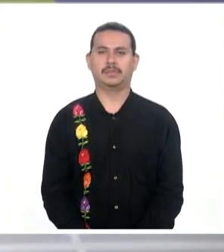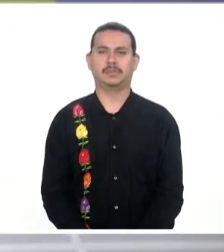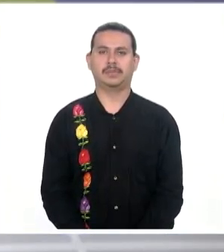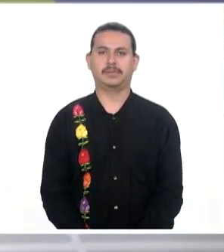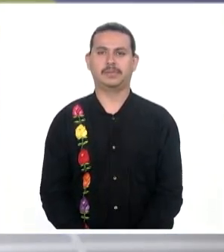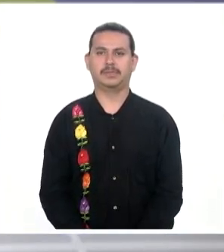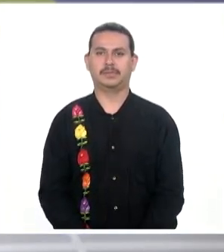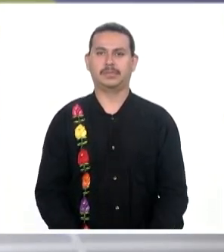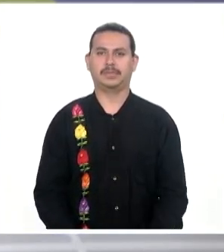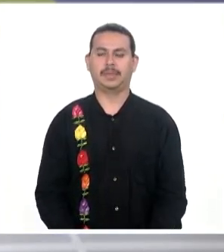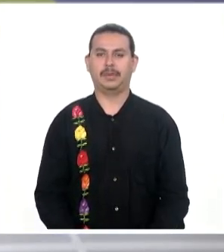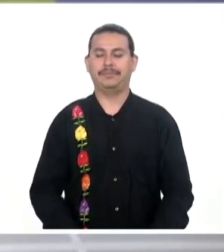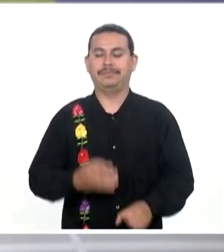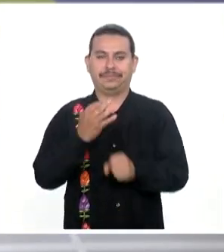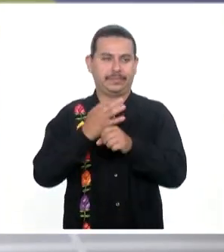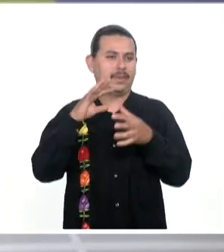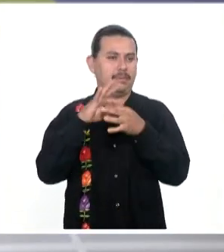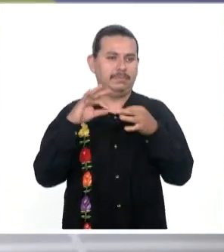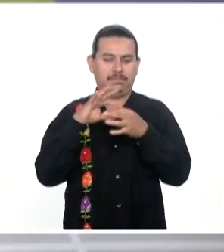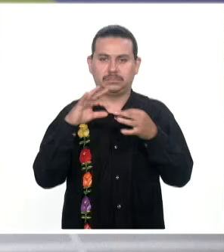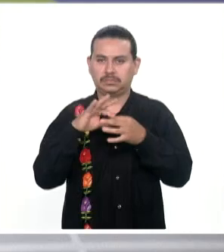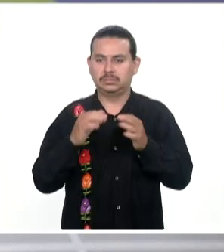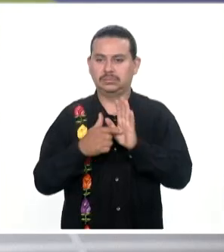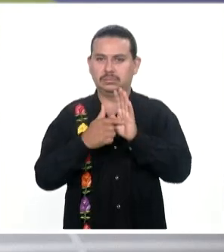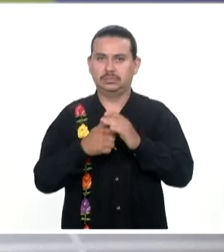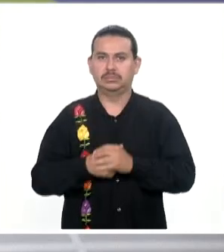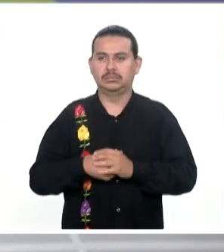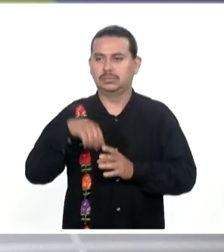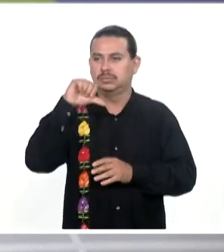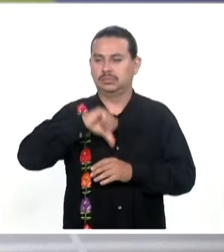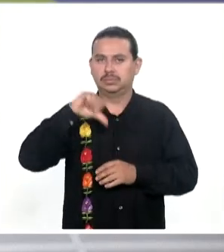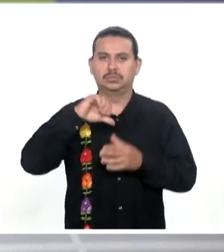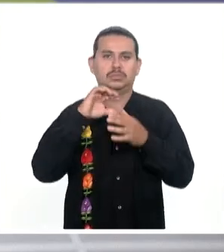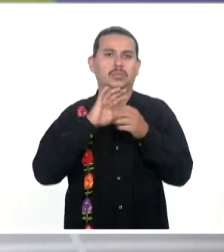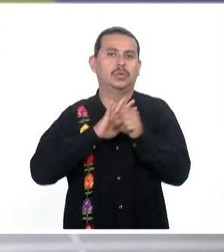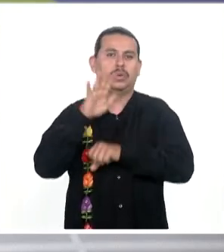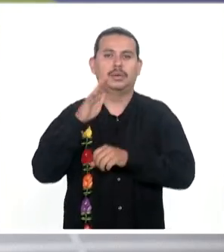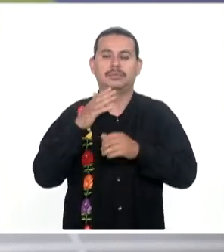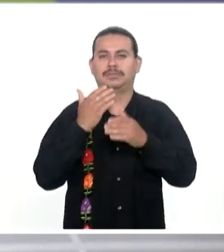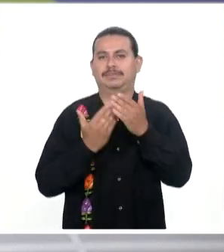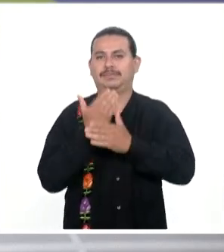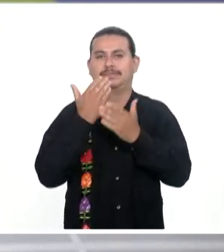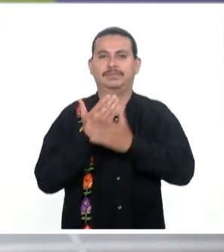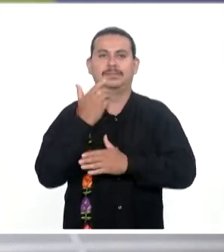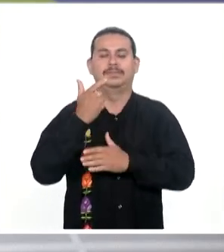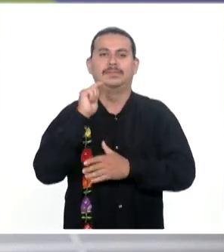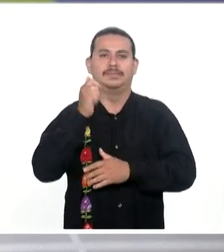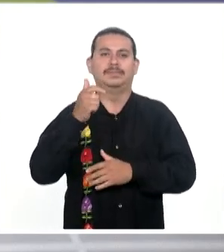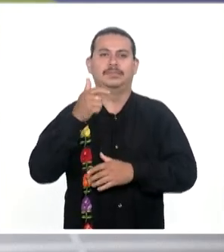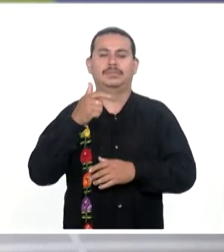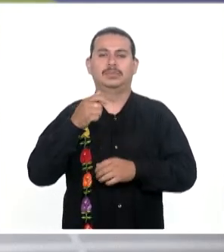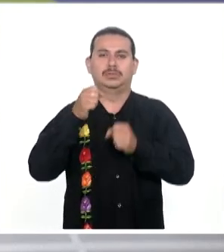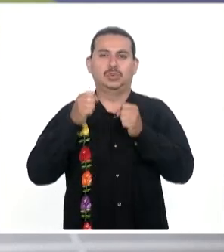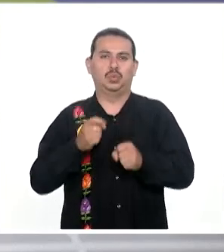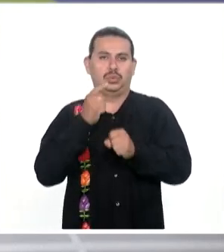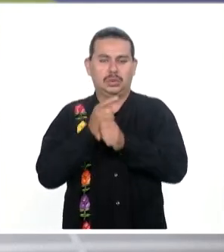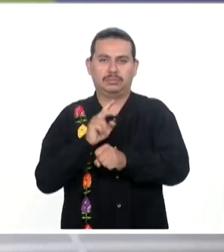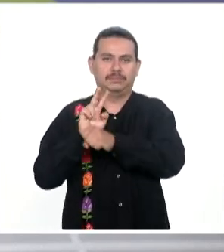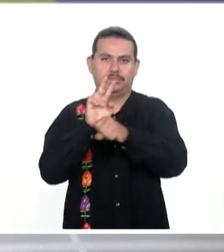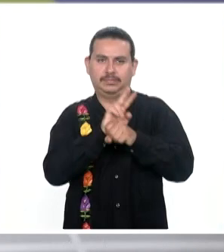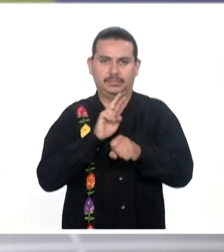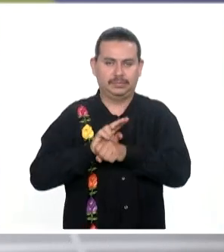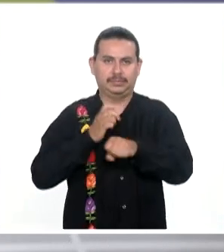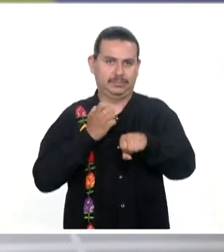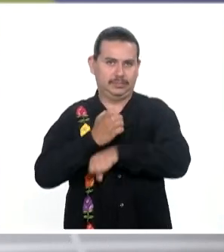Entrando de lleno a la información Le doy a conocer Que hoy se llevó a cabo La conferencia de prensa Del gabinete de seguridad Del